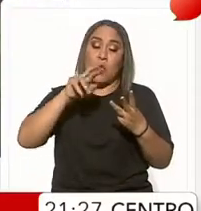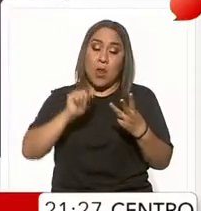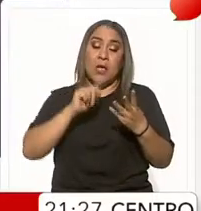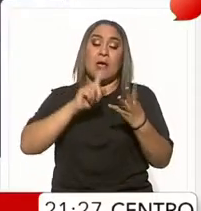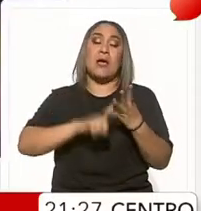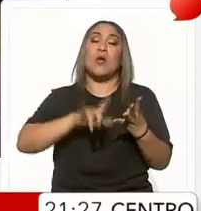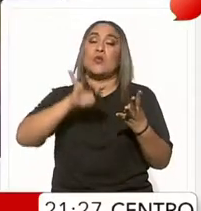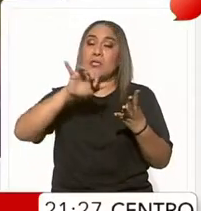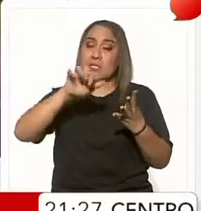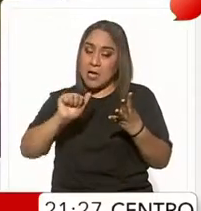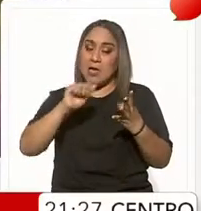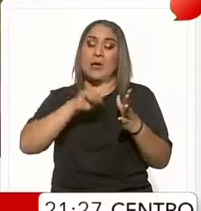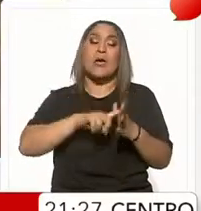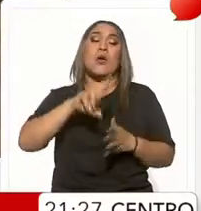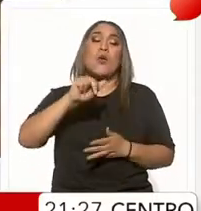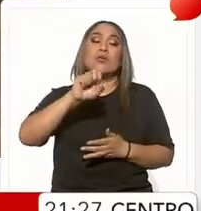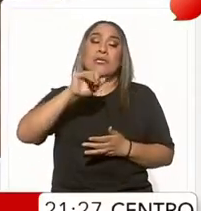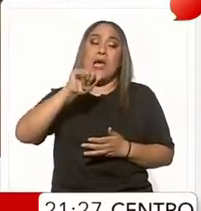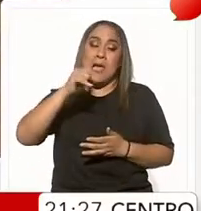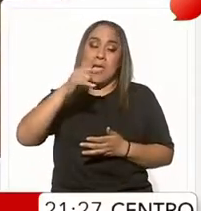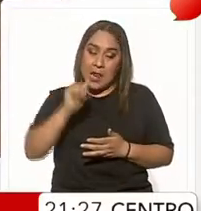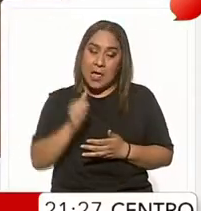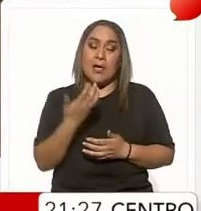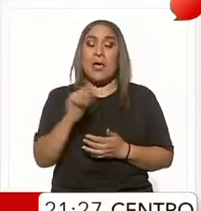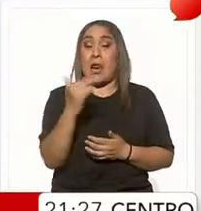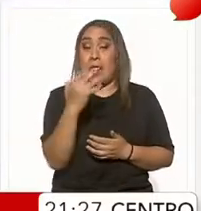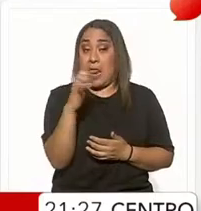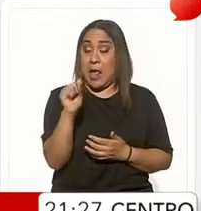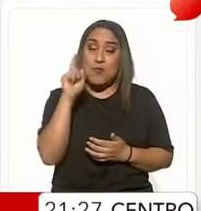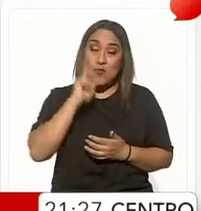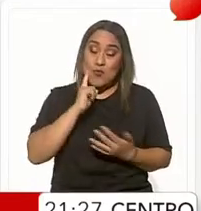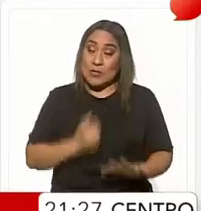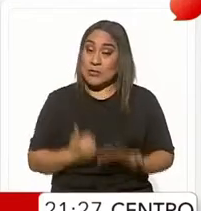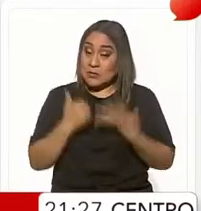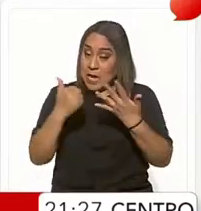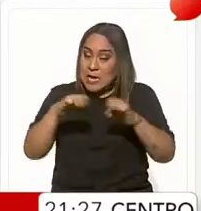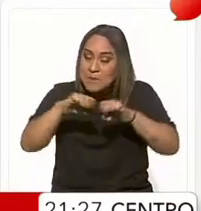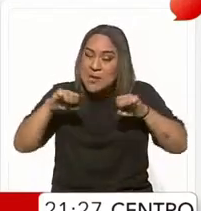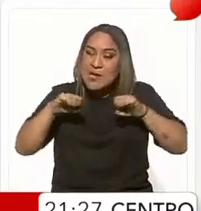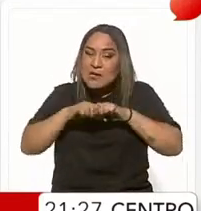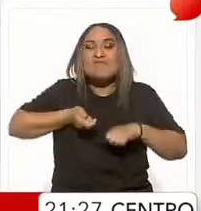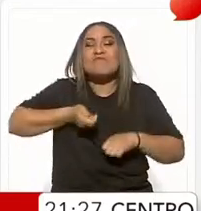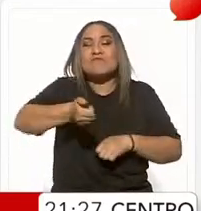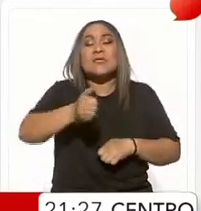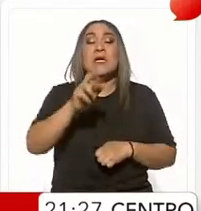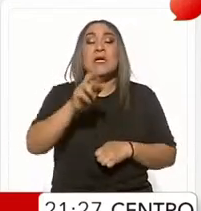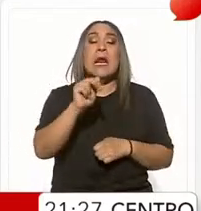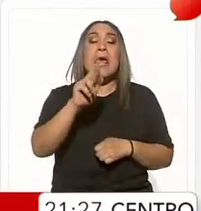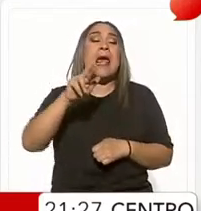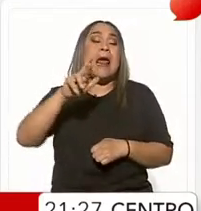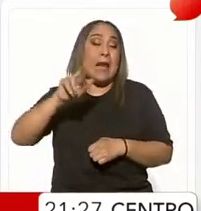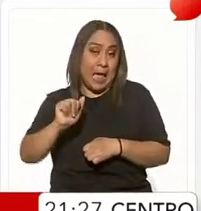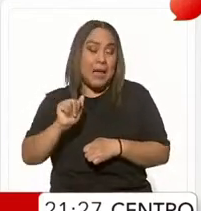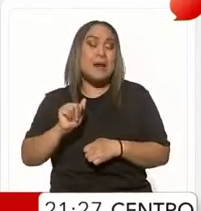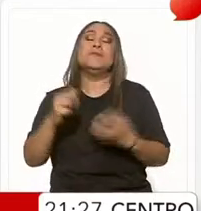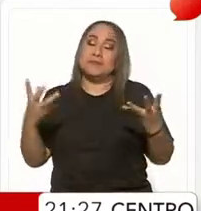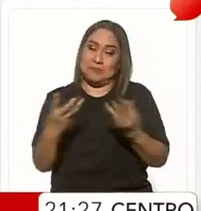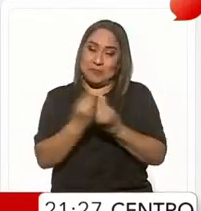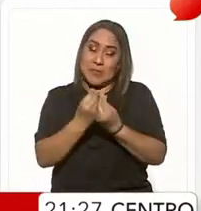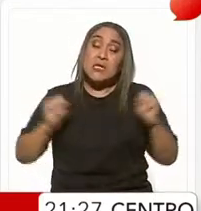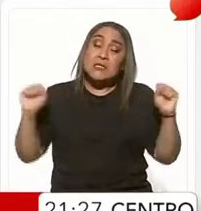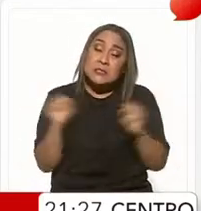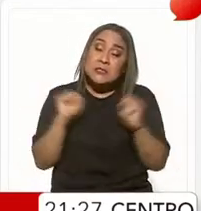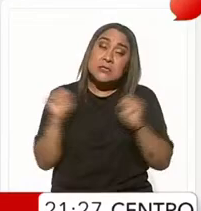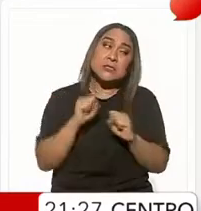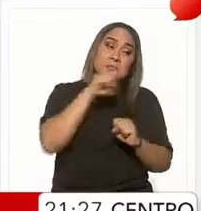Lucía Nava, Rosa Ángela Parra y Argelia Orpinel, en equipo mejor conocidas como Rarara, corrieron de Santa